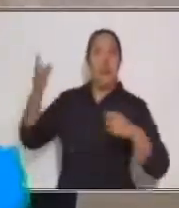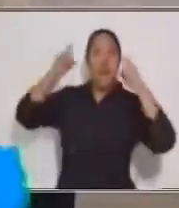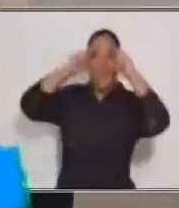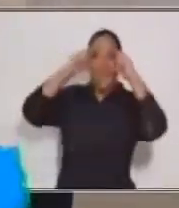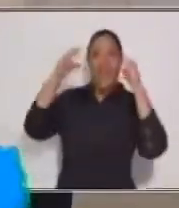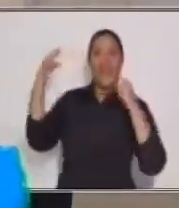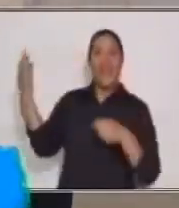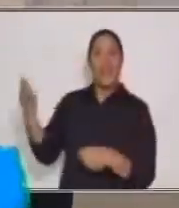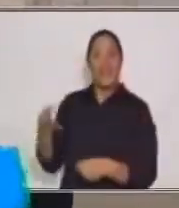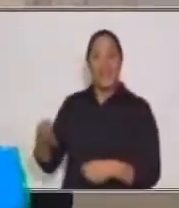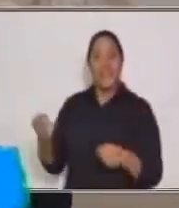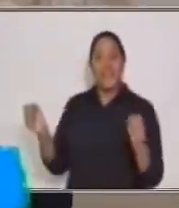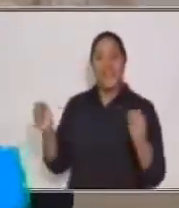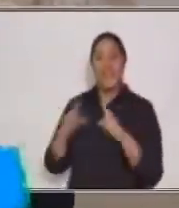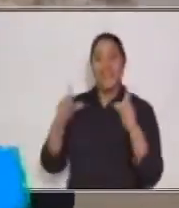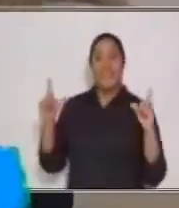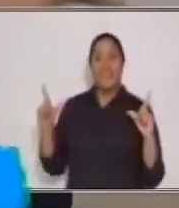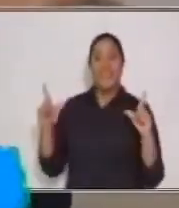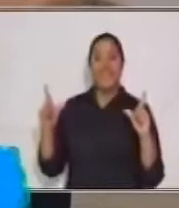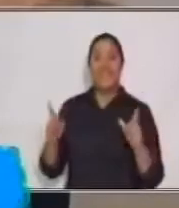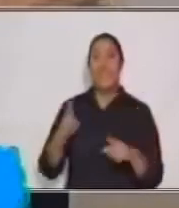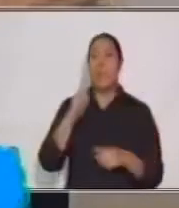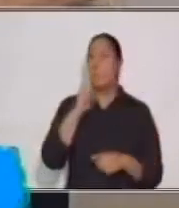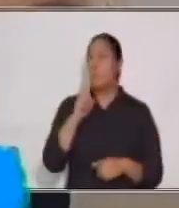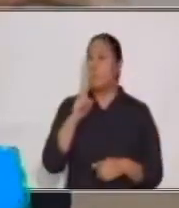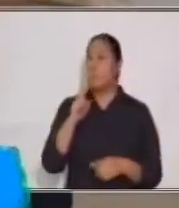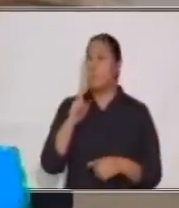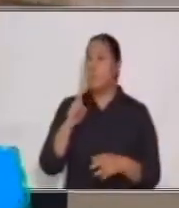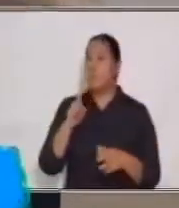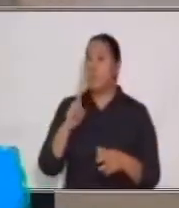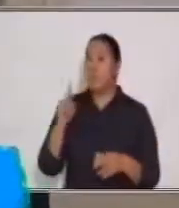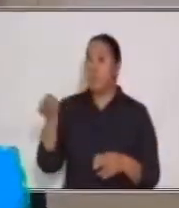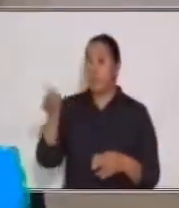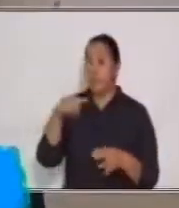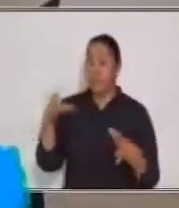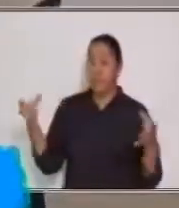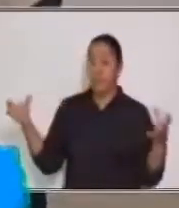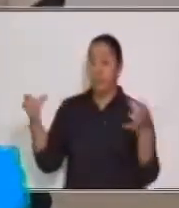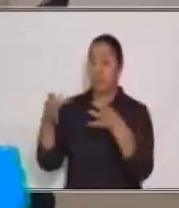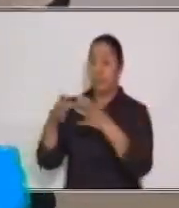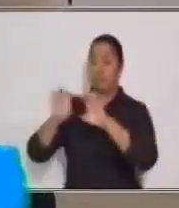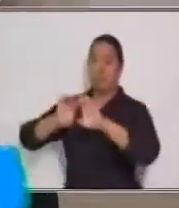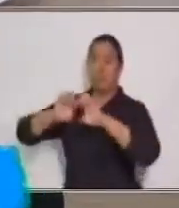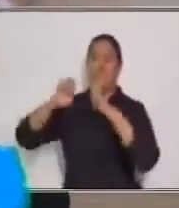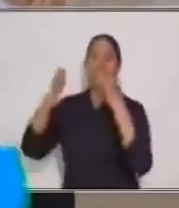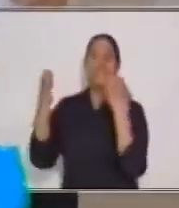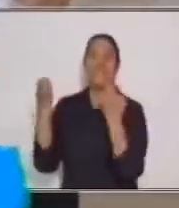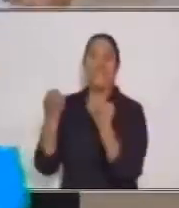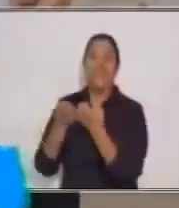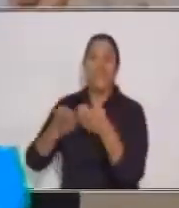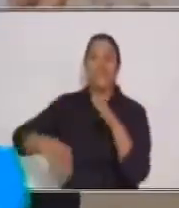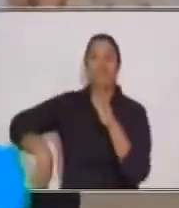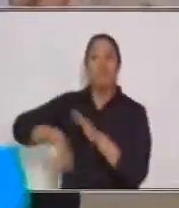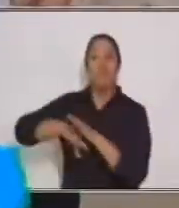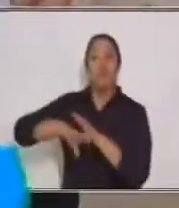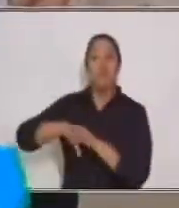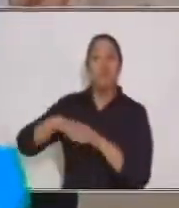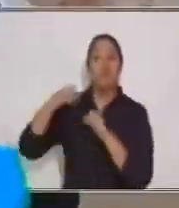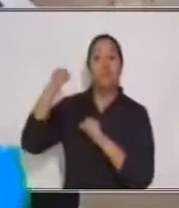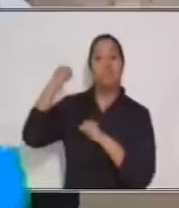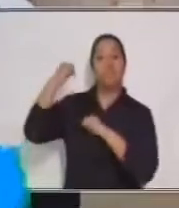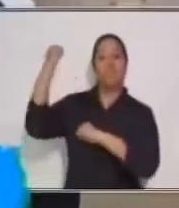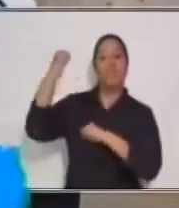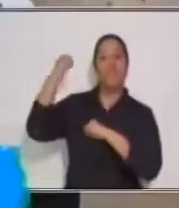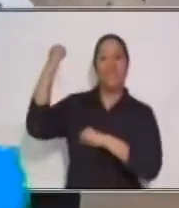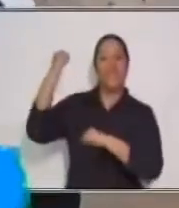aún más cuando el equipo de fútbol ganó